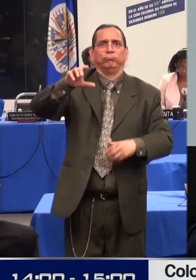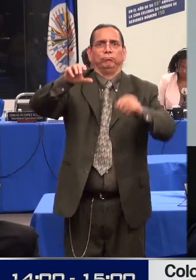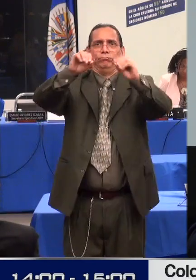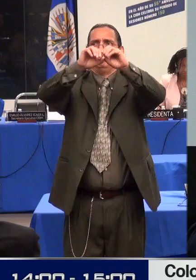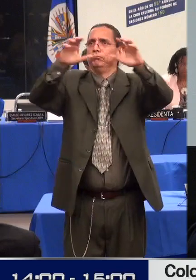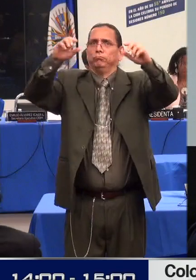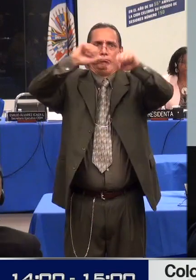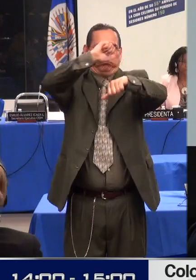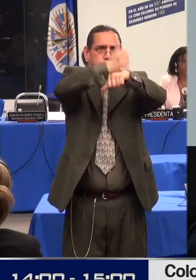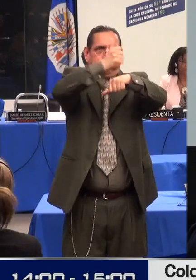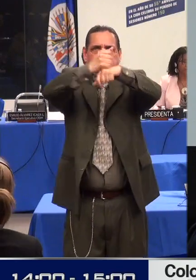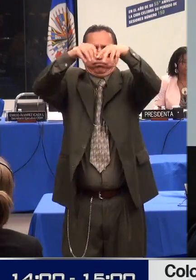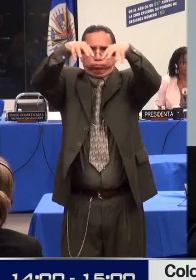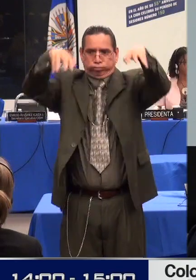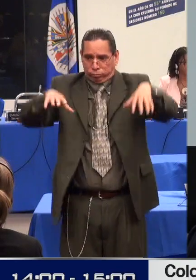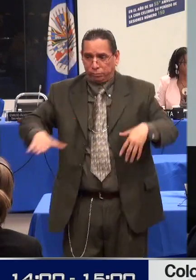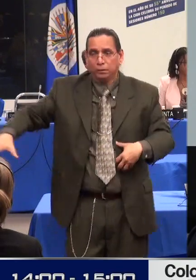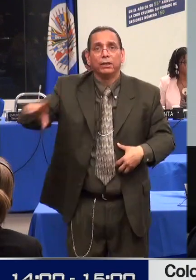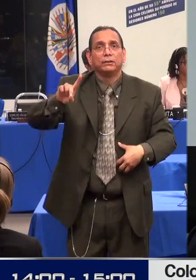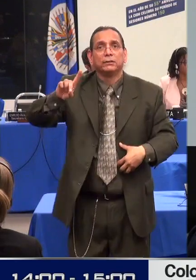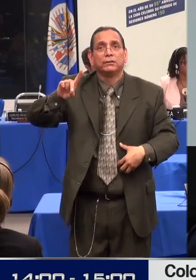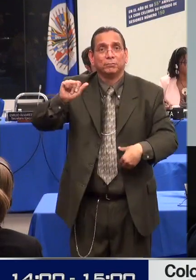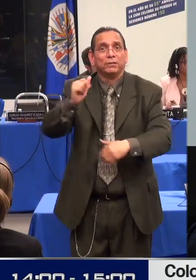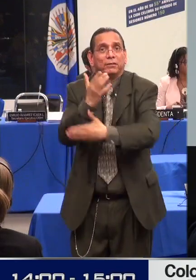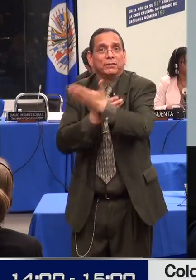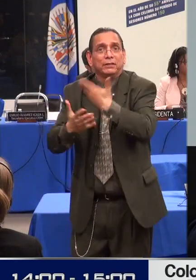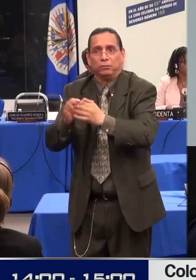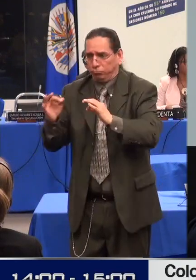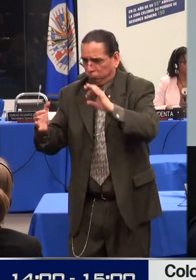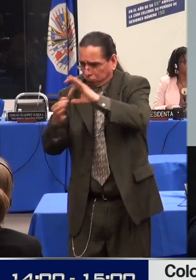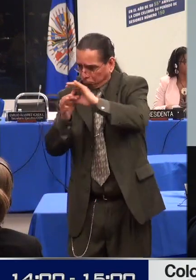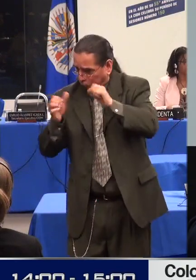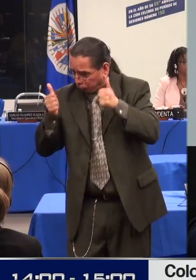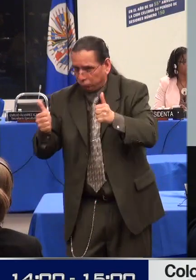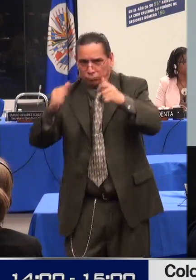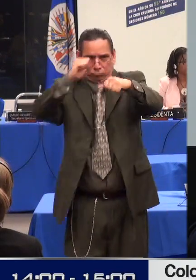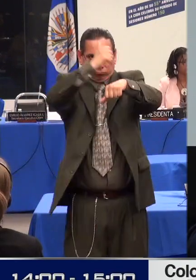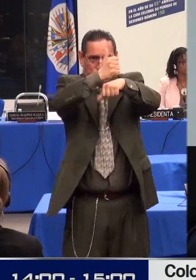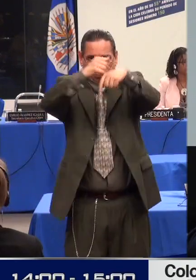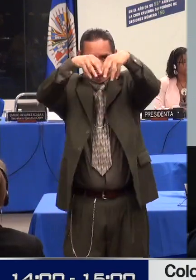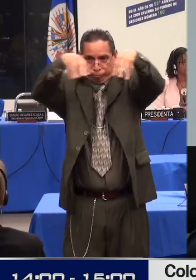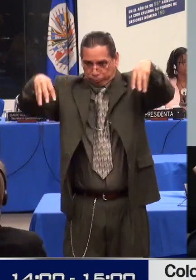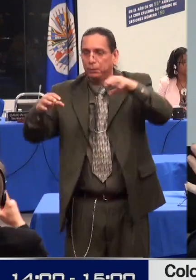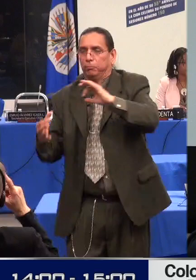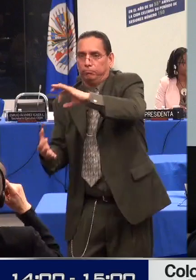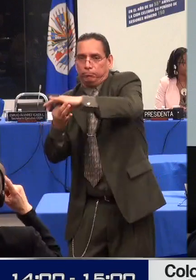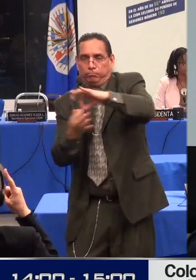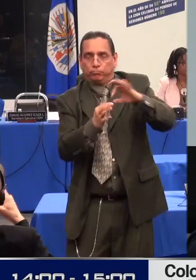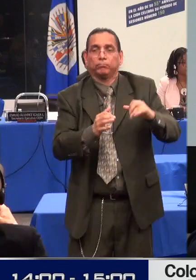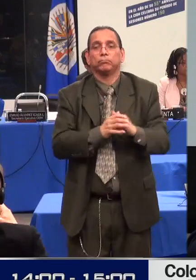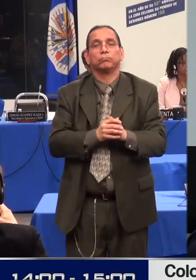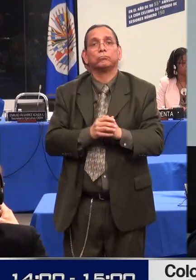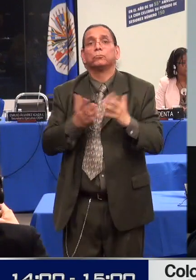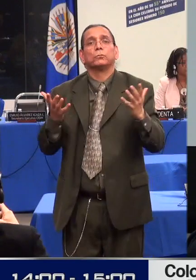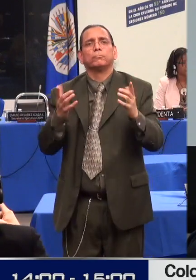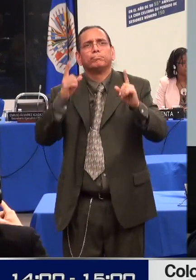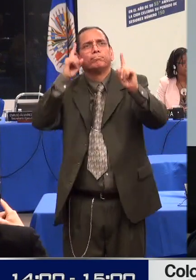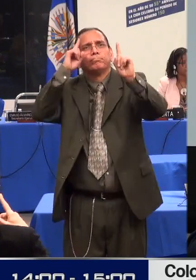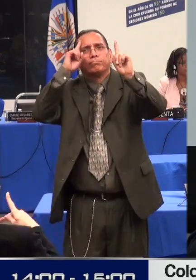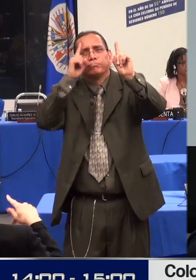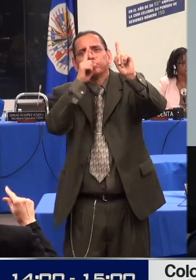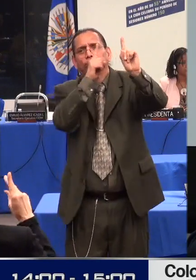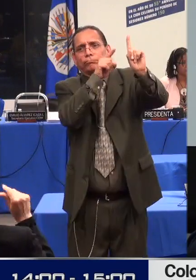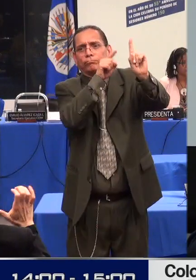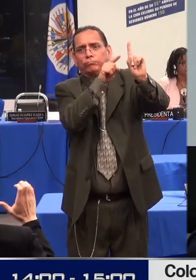de la política pública en este tema, de forma además coordinada entre las